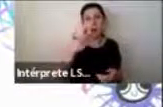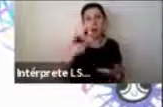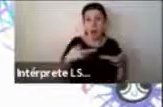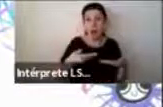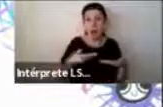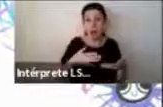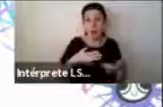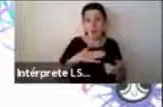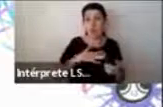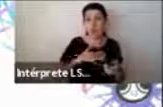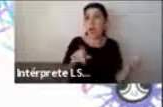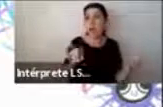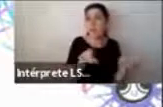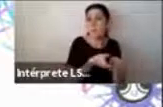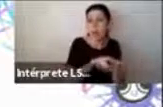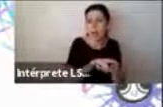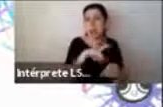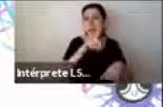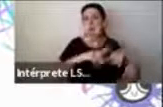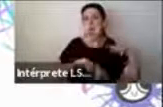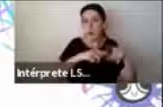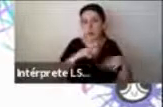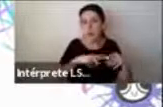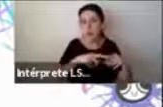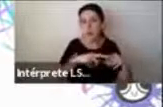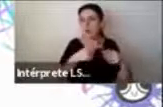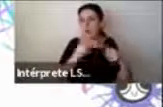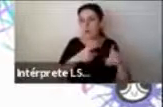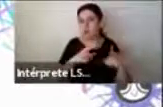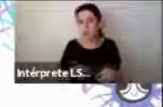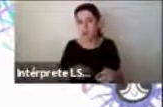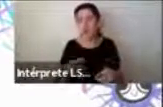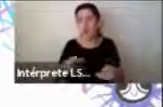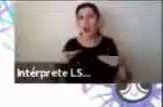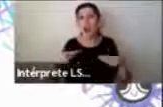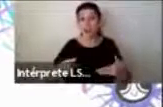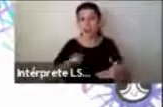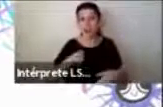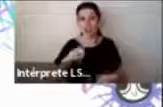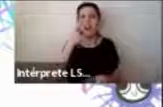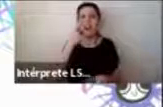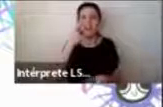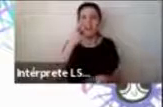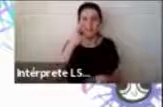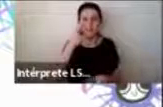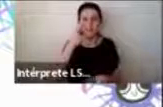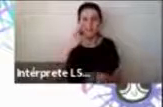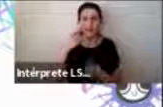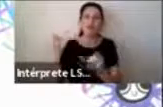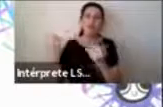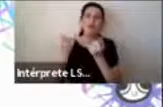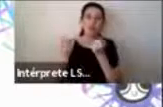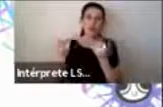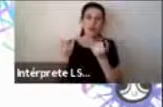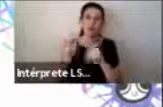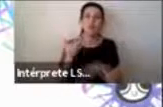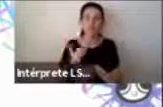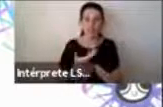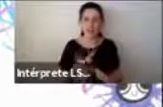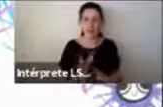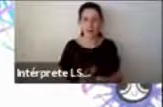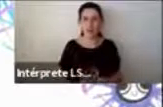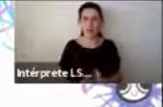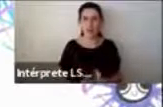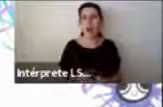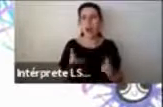entonces tengo conocimiento y me empecé a informar acerca del tema. Lo ideal es que podamos generar una cultura de conocimiento que